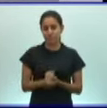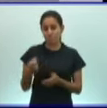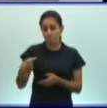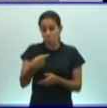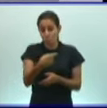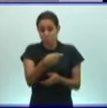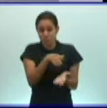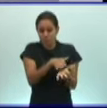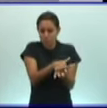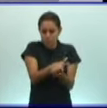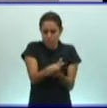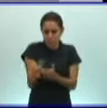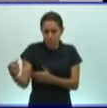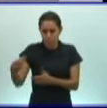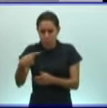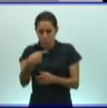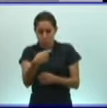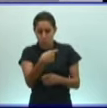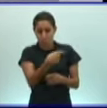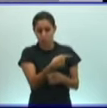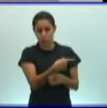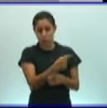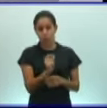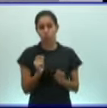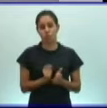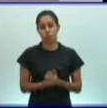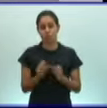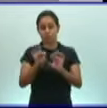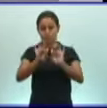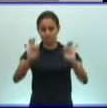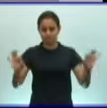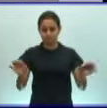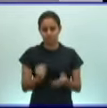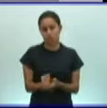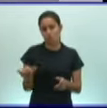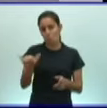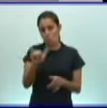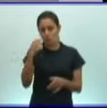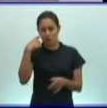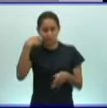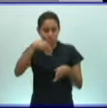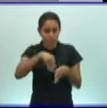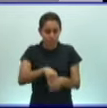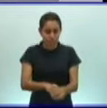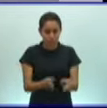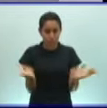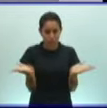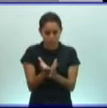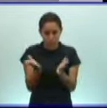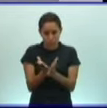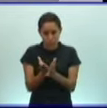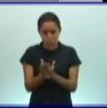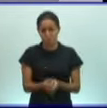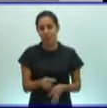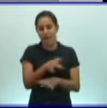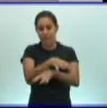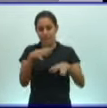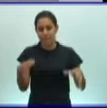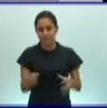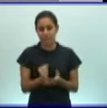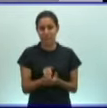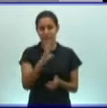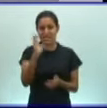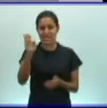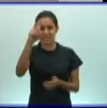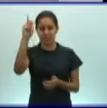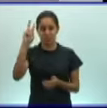simetría bilateral que se extiende hasta el estudio de los animales celomados. Es importante que ustedes tengan en cuenta